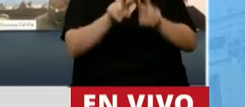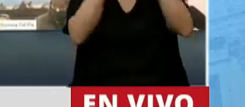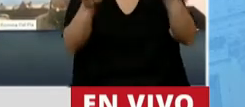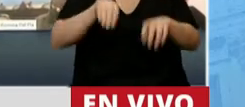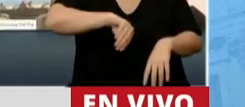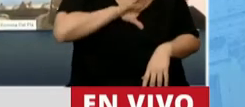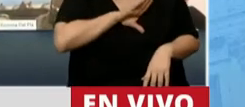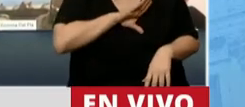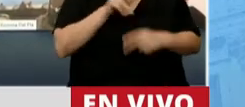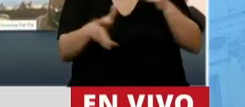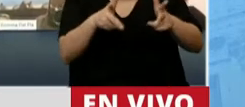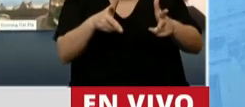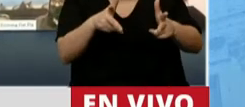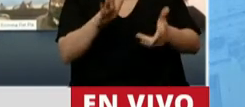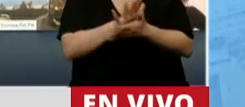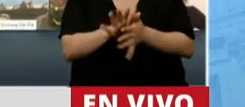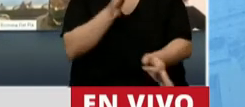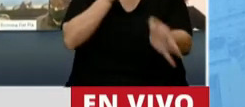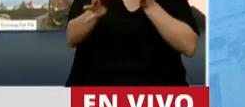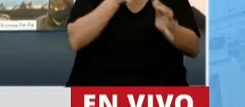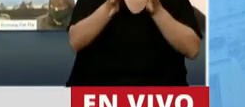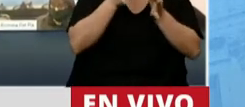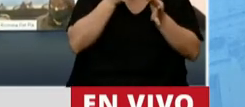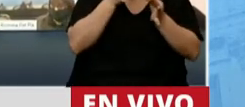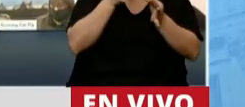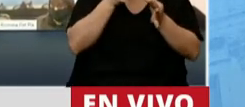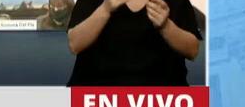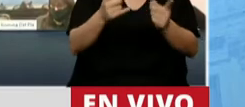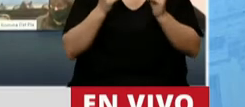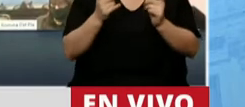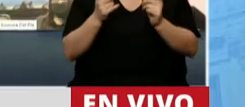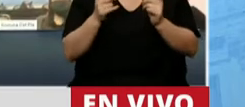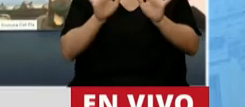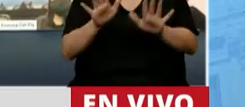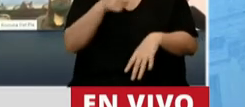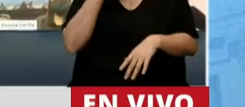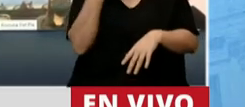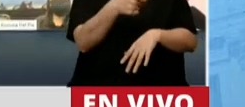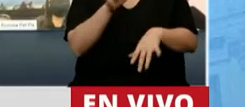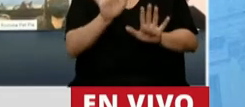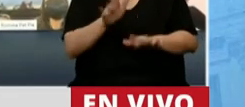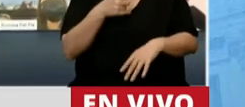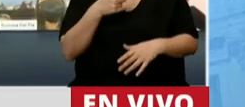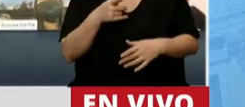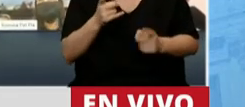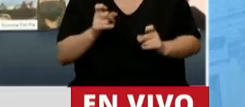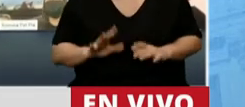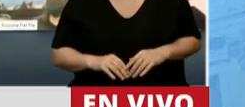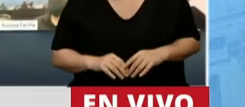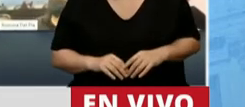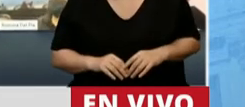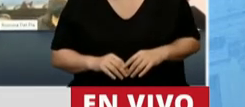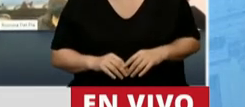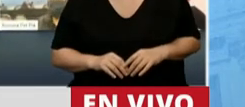¿Usted habla del diálogo? ¿Era necesario hacer ese tipo de expresiones? Quiero